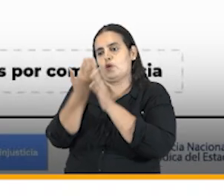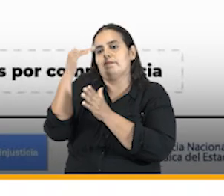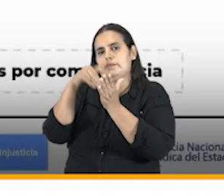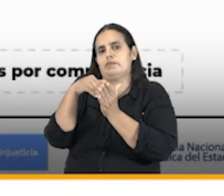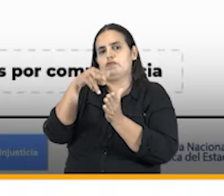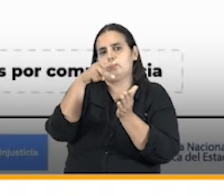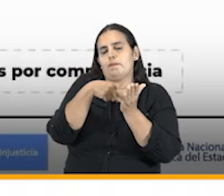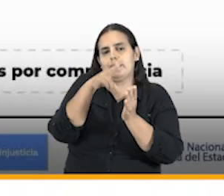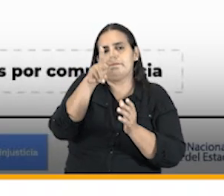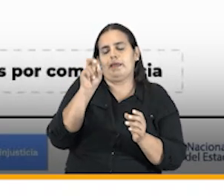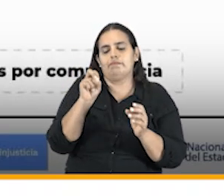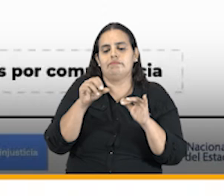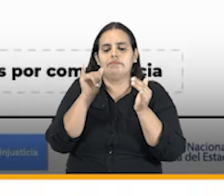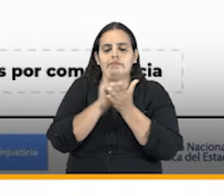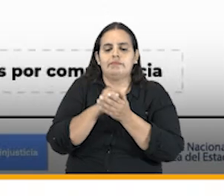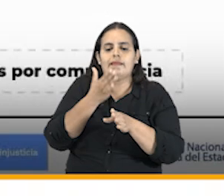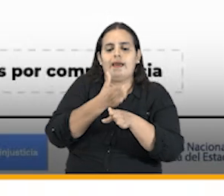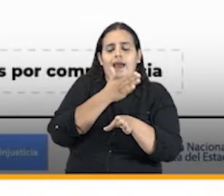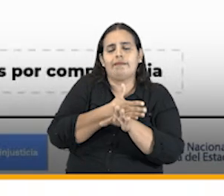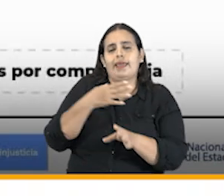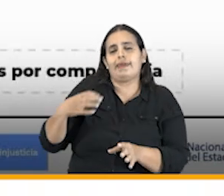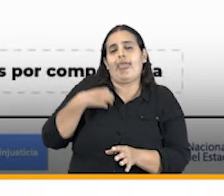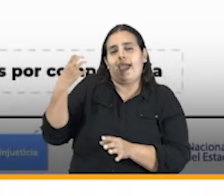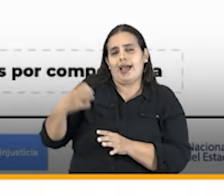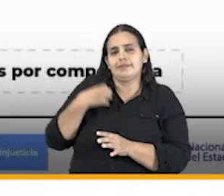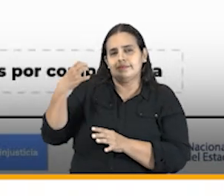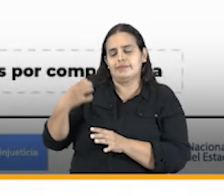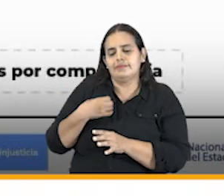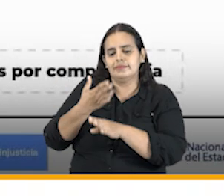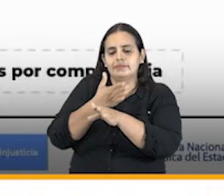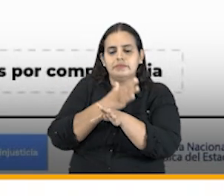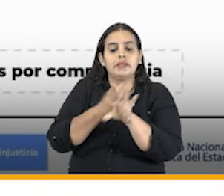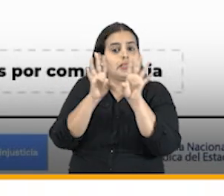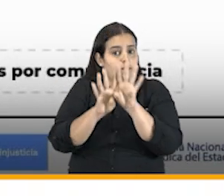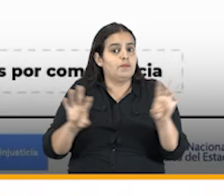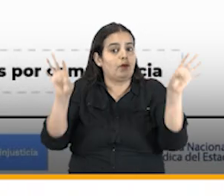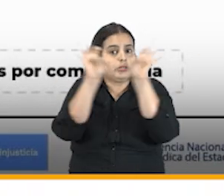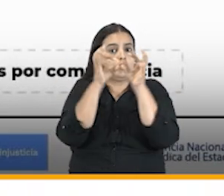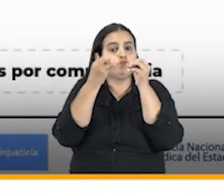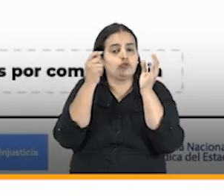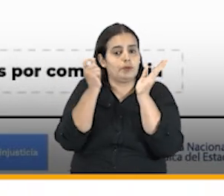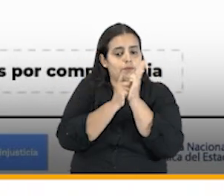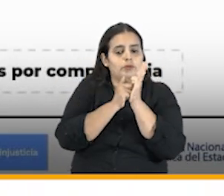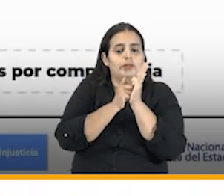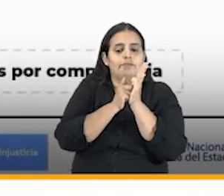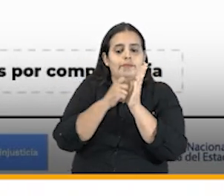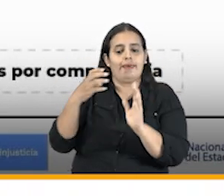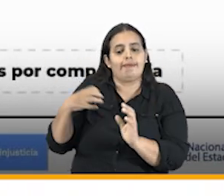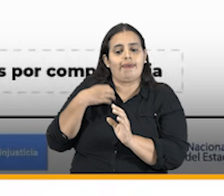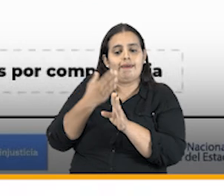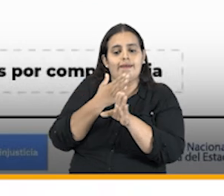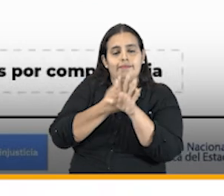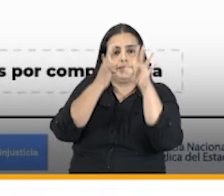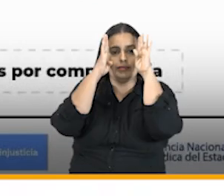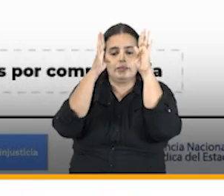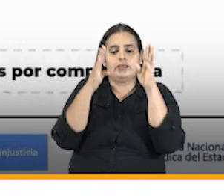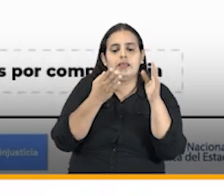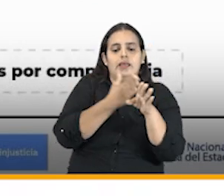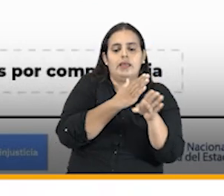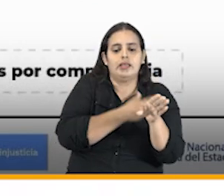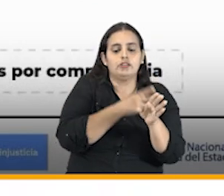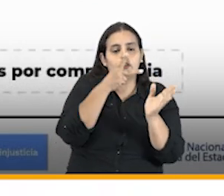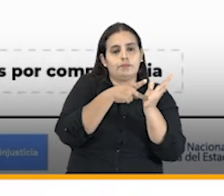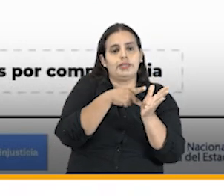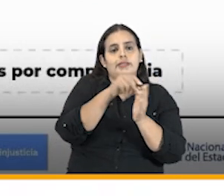en 2020 las peticiones quejas y recursos sumamente importante este punto las que se atendieron pasaron